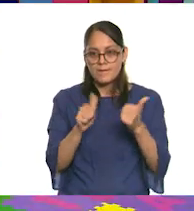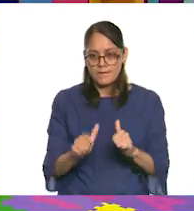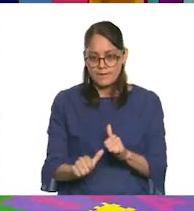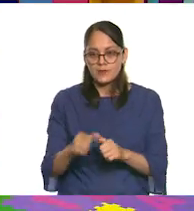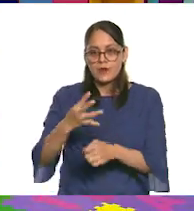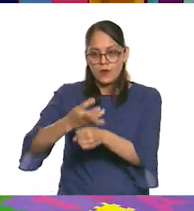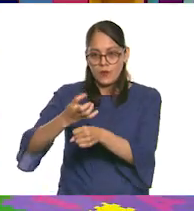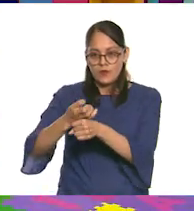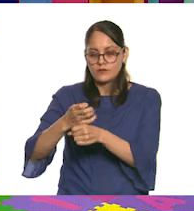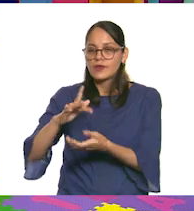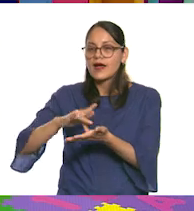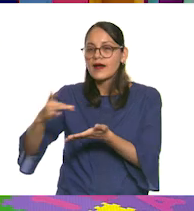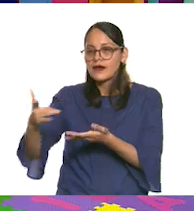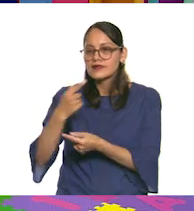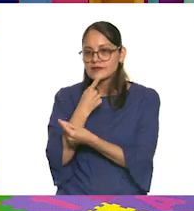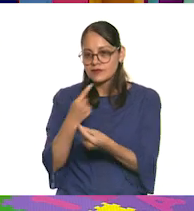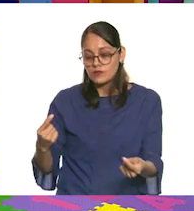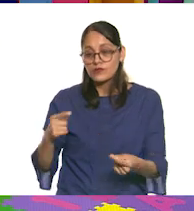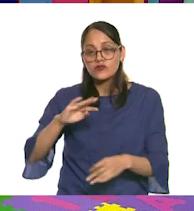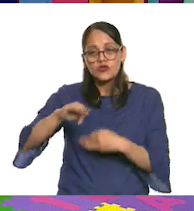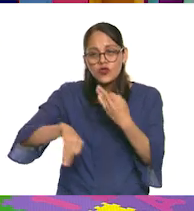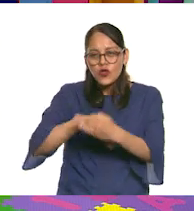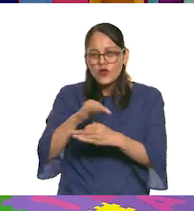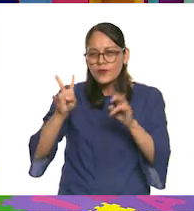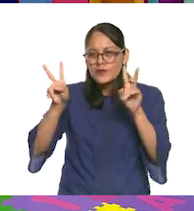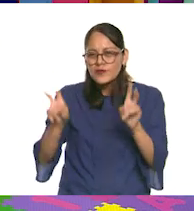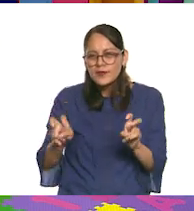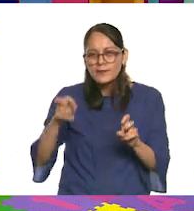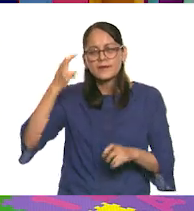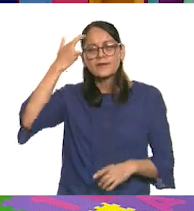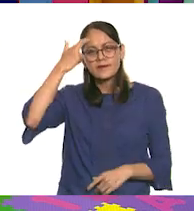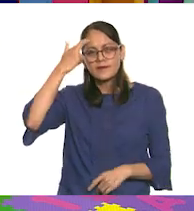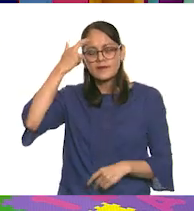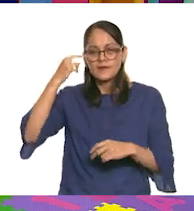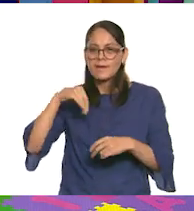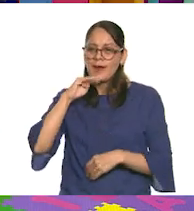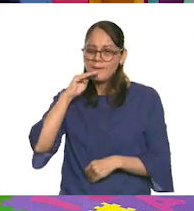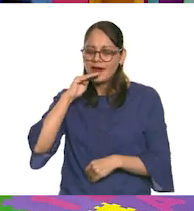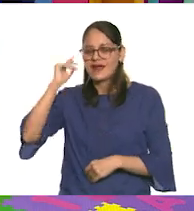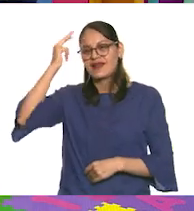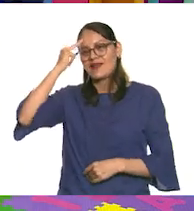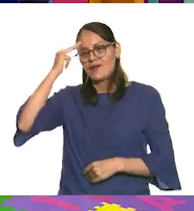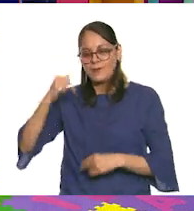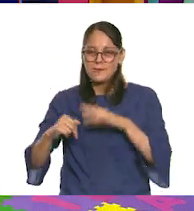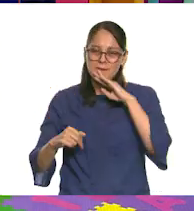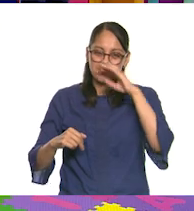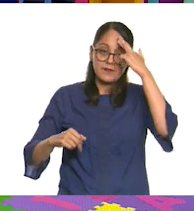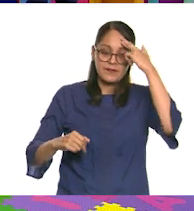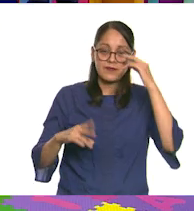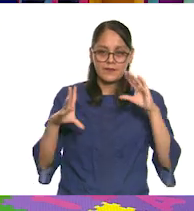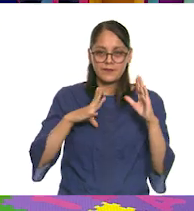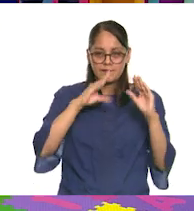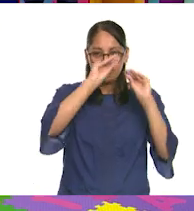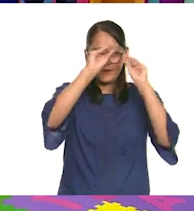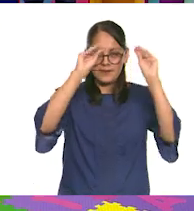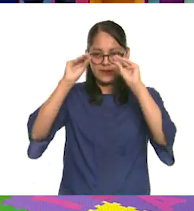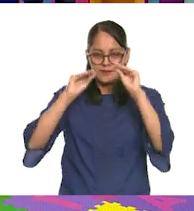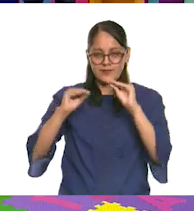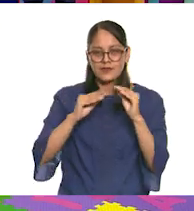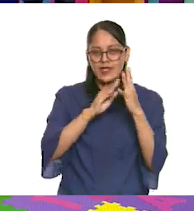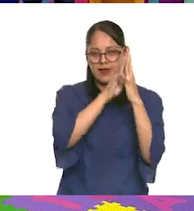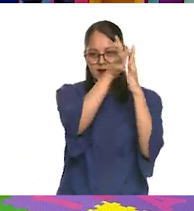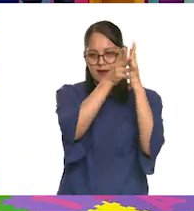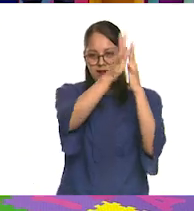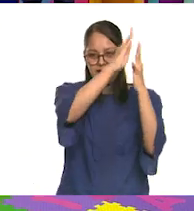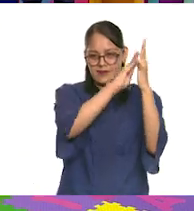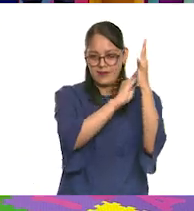mucho, como bien dijo Eric, y todos simbolizan recuerdos bellos que han tenido con sus mamás. Los vamos a ir colocando aquí en nuestras ramas y en